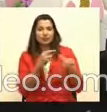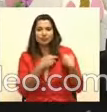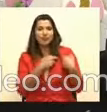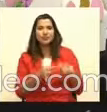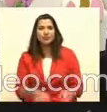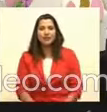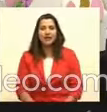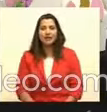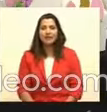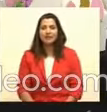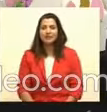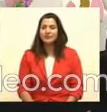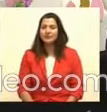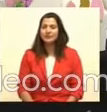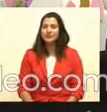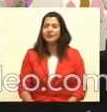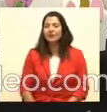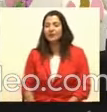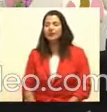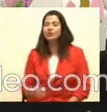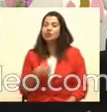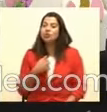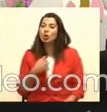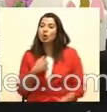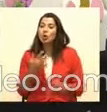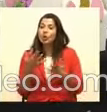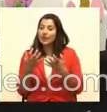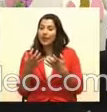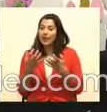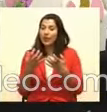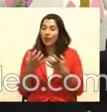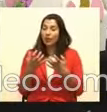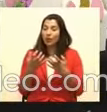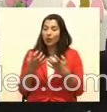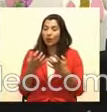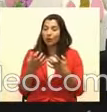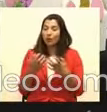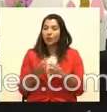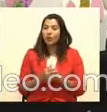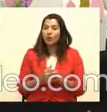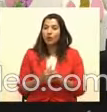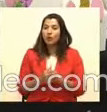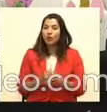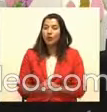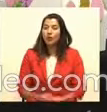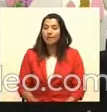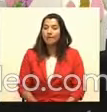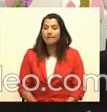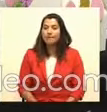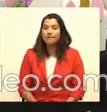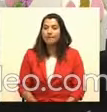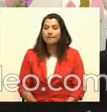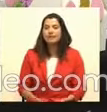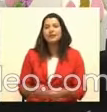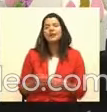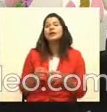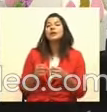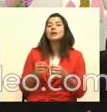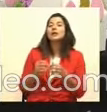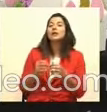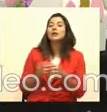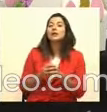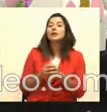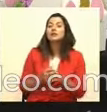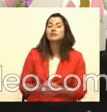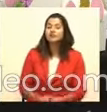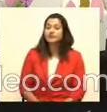Tengo tantas cosas que quiero preguntarle. Primero díganos, ya que hablamos de, de lo de Facebook, dime cuál es la página de Facebook para que la gente ya